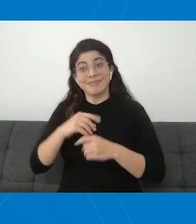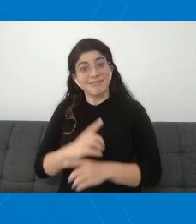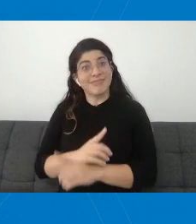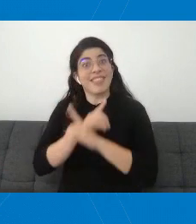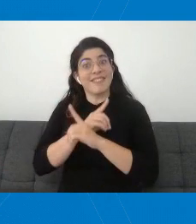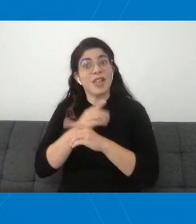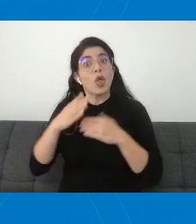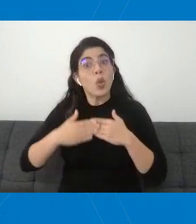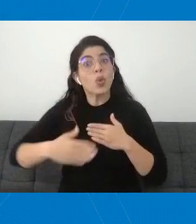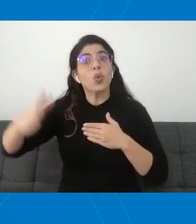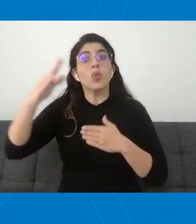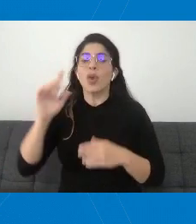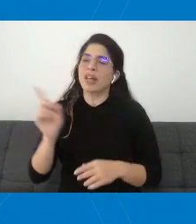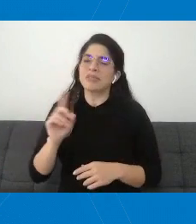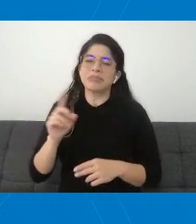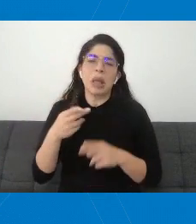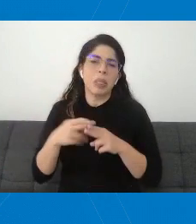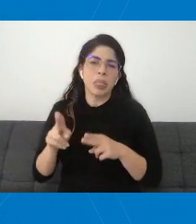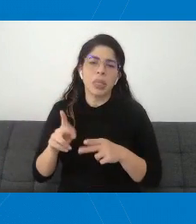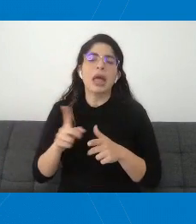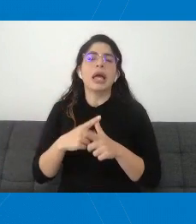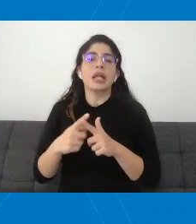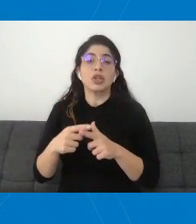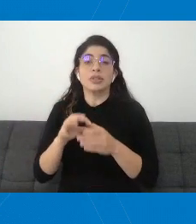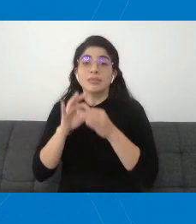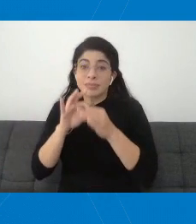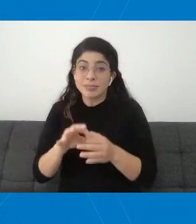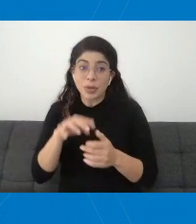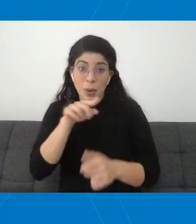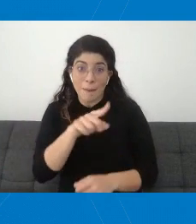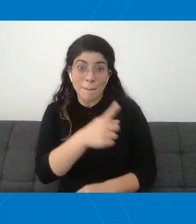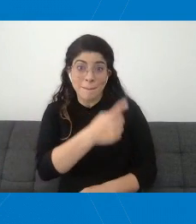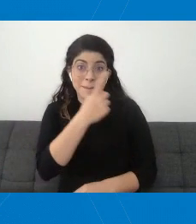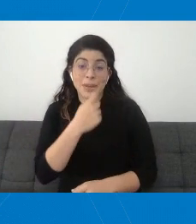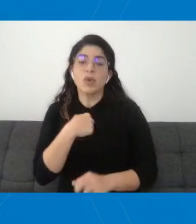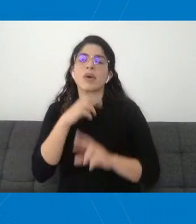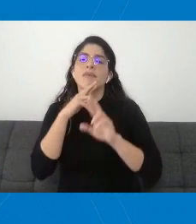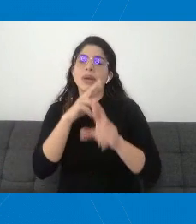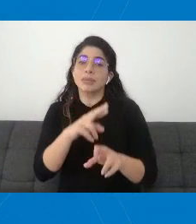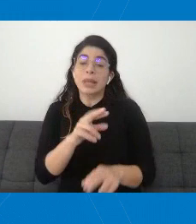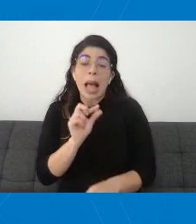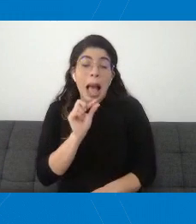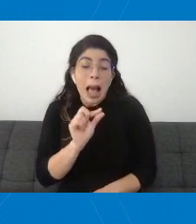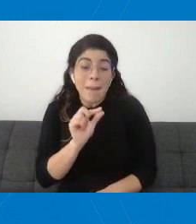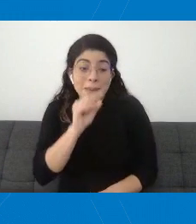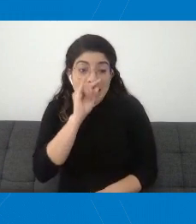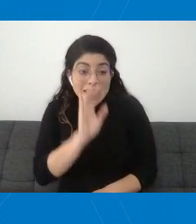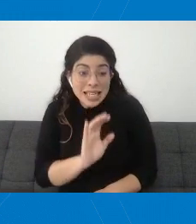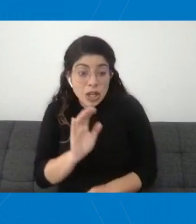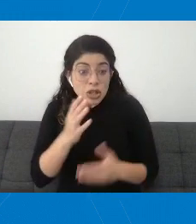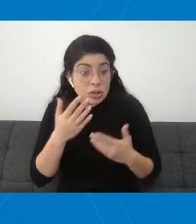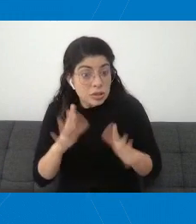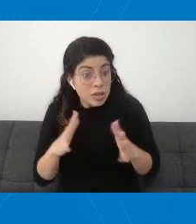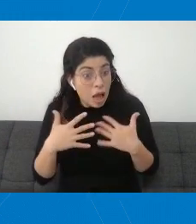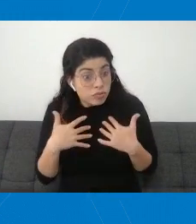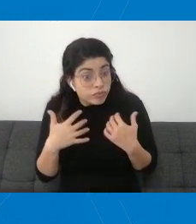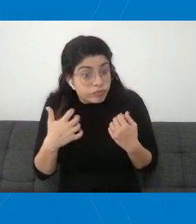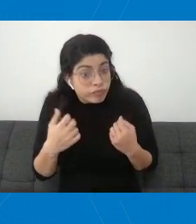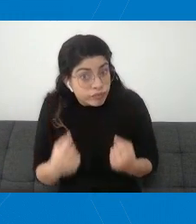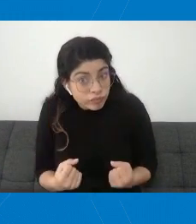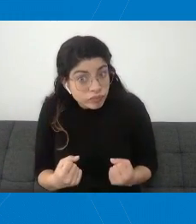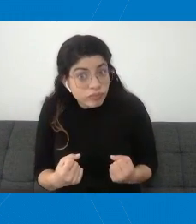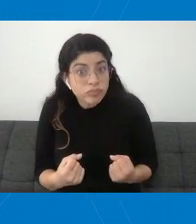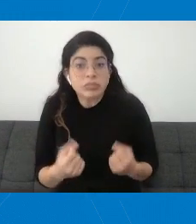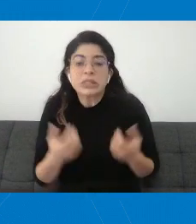durar mucho tiempo. Entonces, respondiendo concretamente a la pregunta, en cuanto el niño ya se considera recuperado,